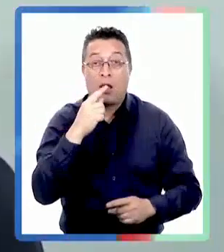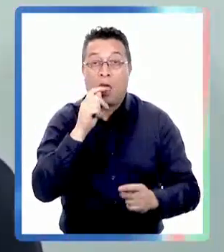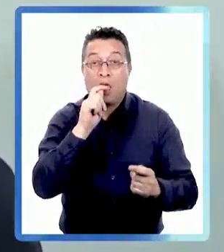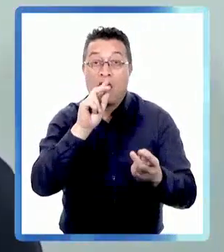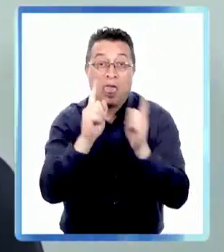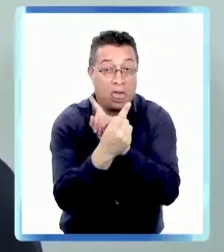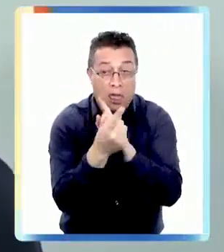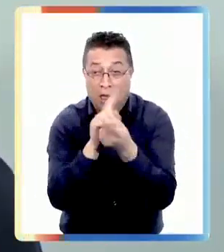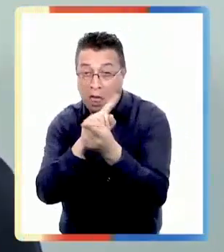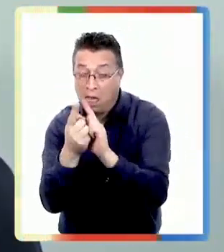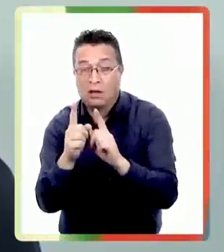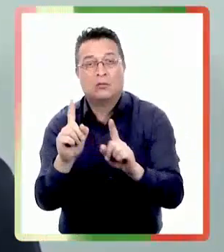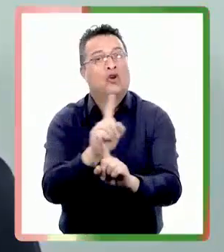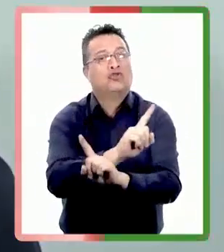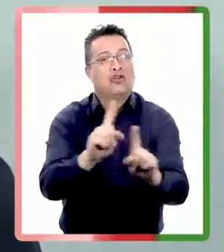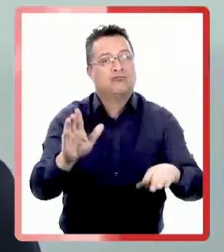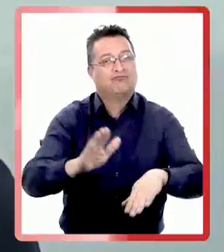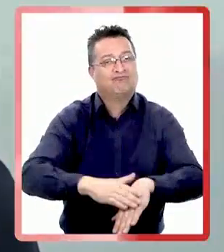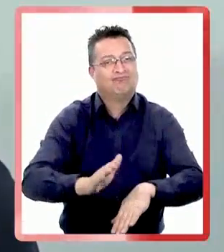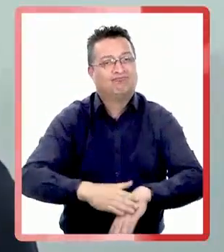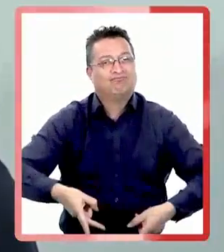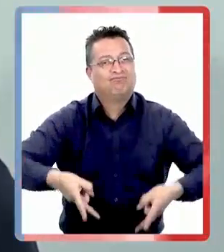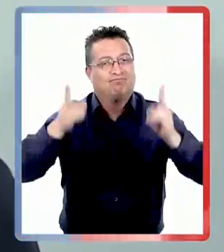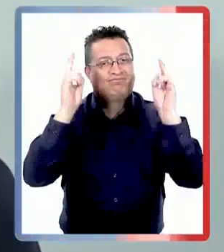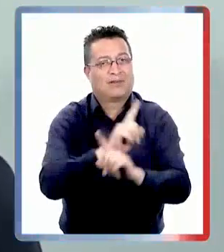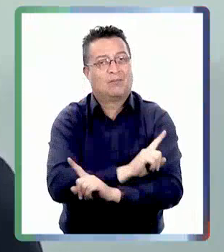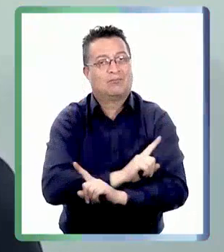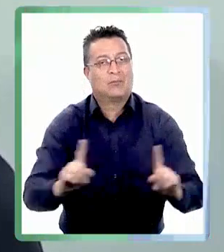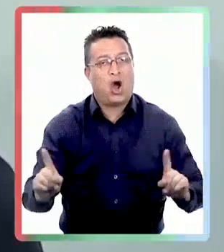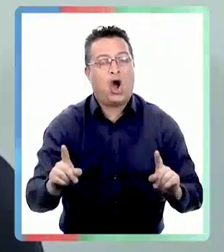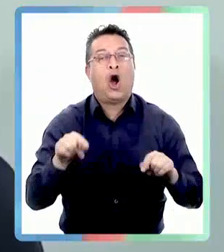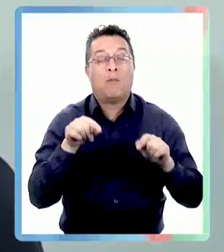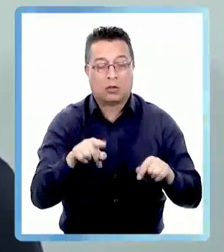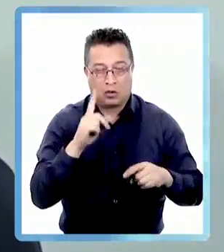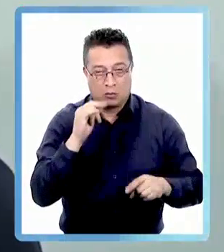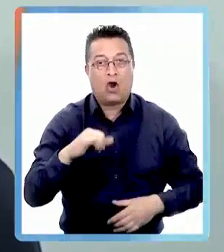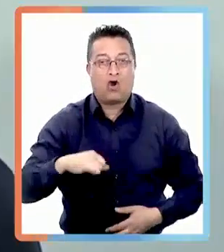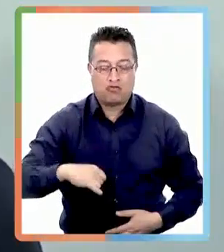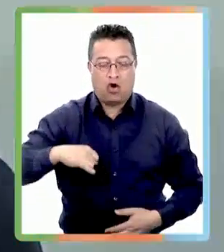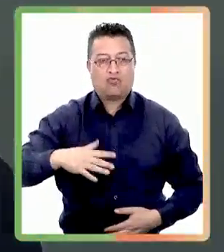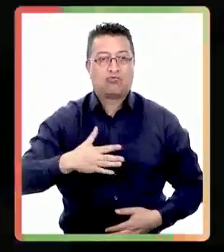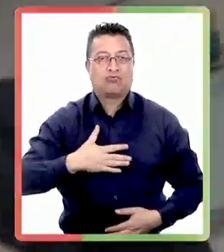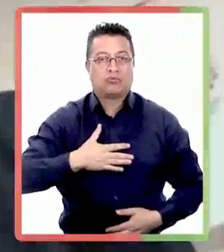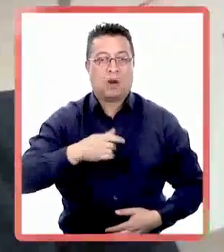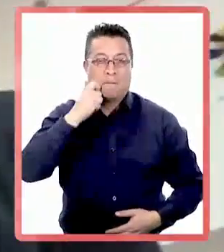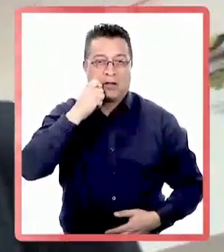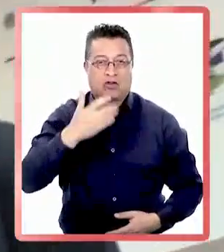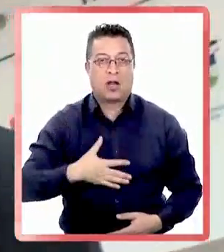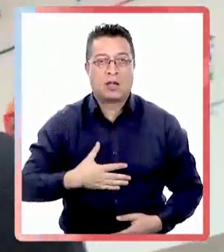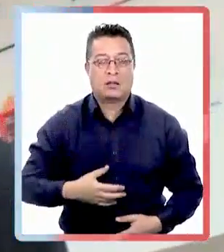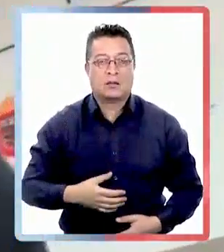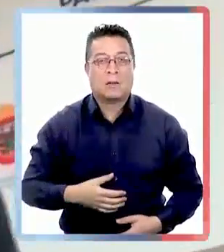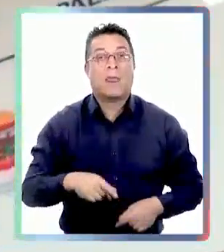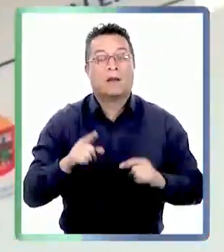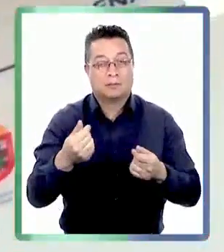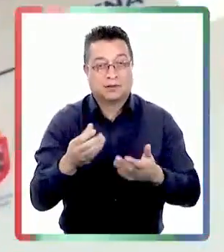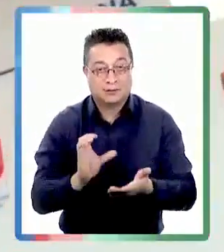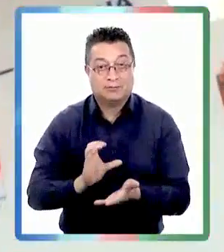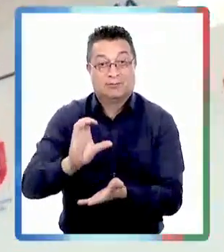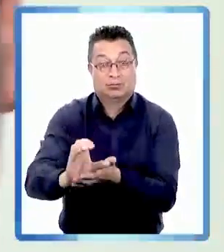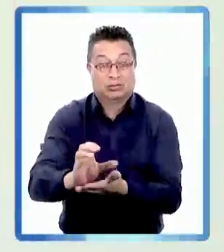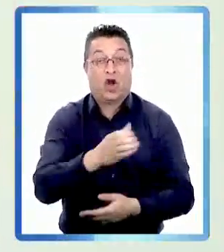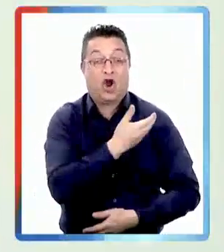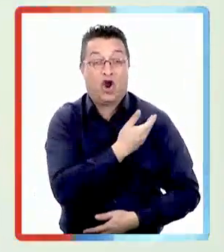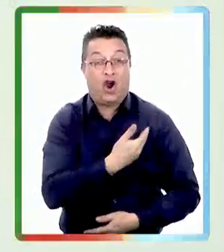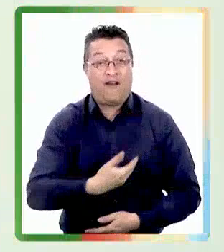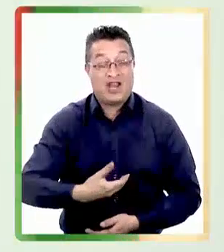distorsiones no son tolerables porque estamos hablando de la honra de las personas. Respecto de la entrega de recursos